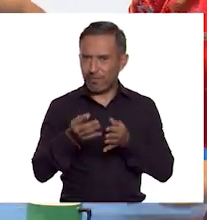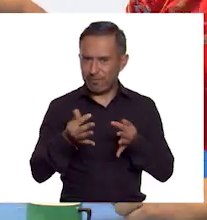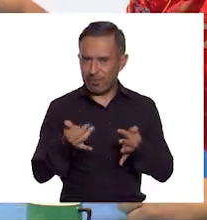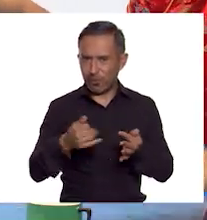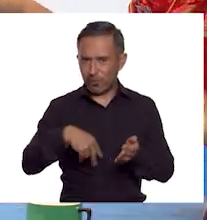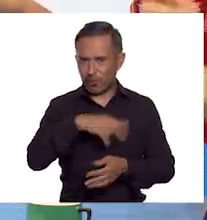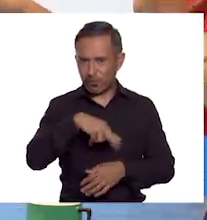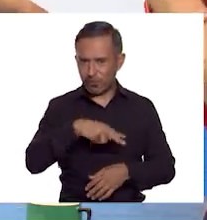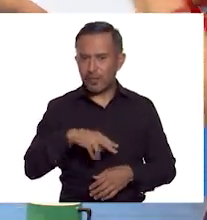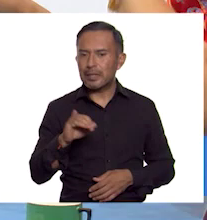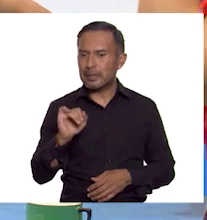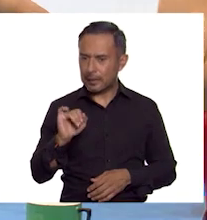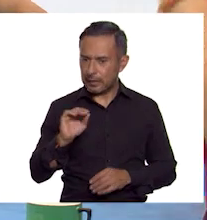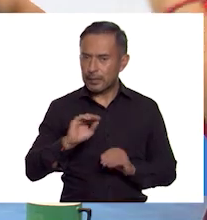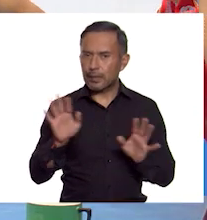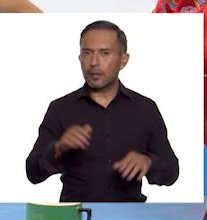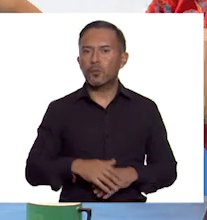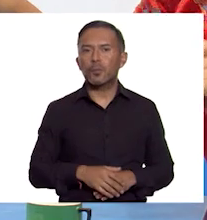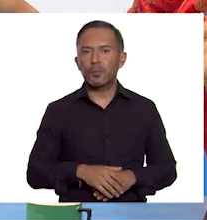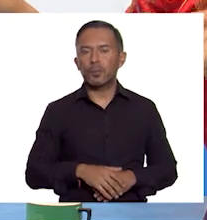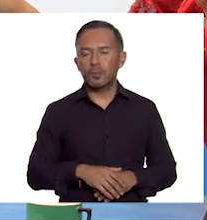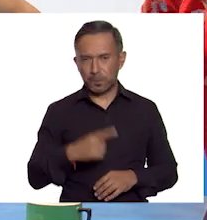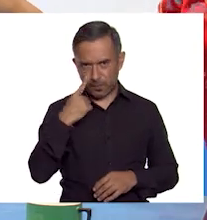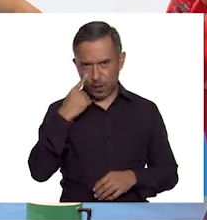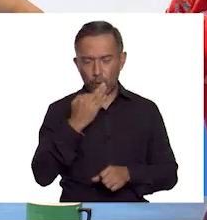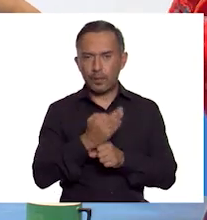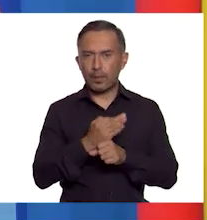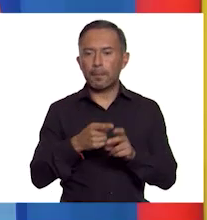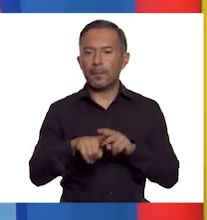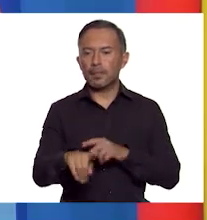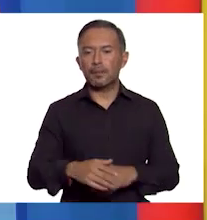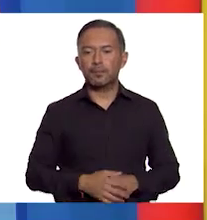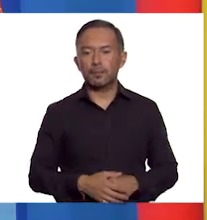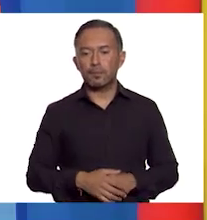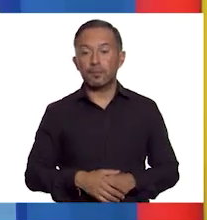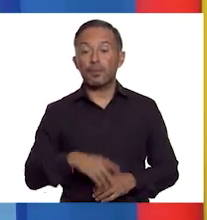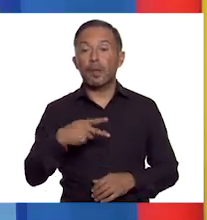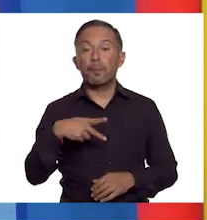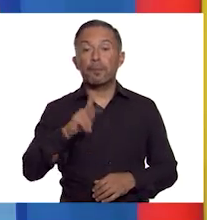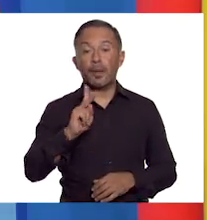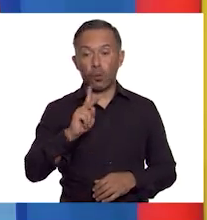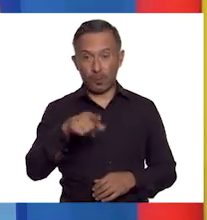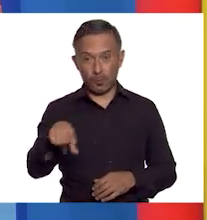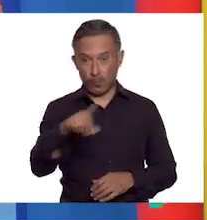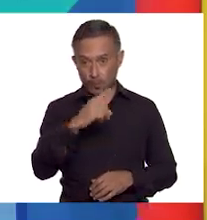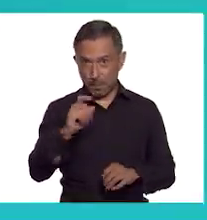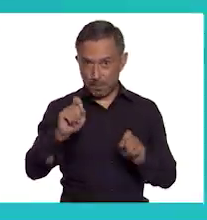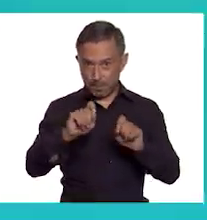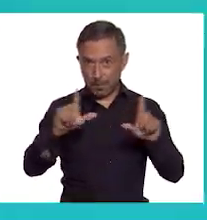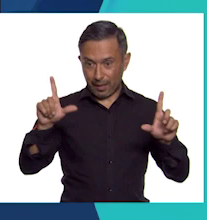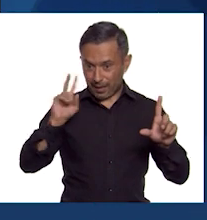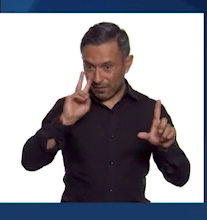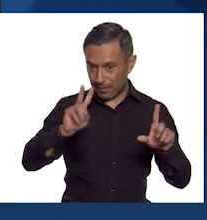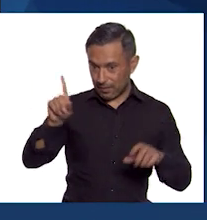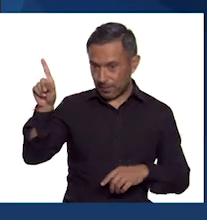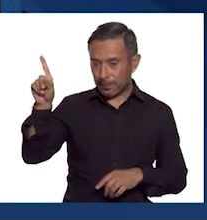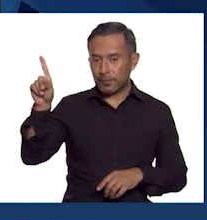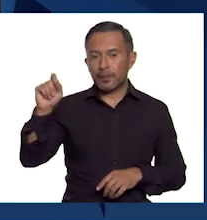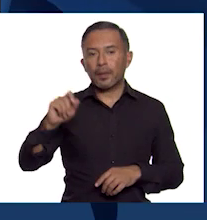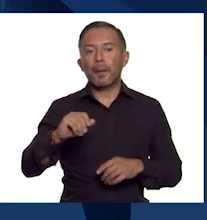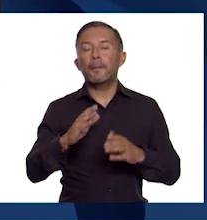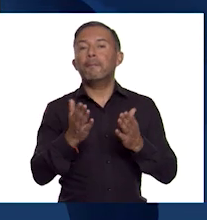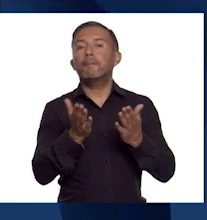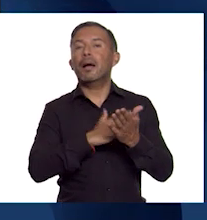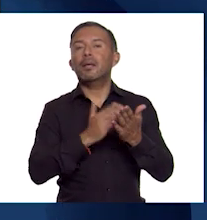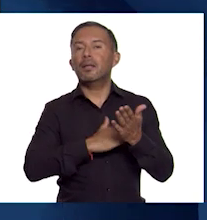Me parece muy bien. Vamos a iniciar. Pero primero en su pantalla podrán observar cómo quedaron las páginas